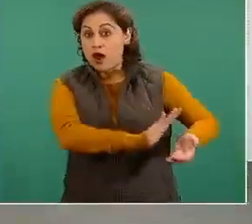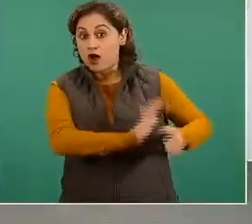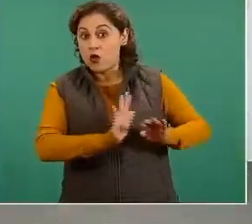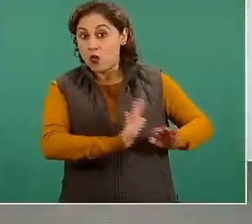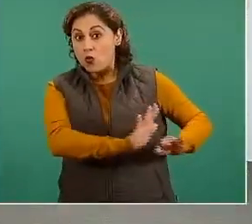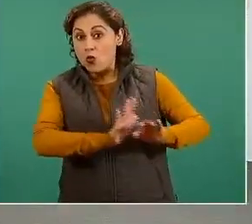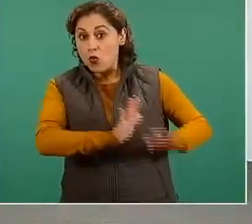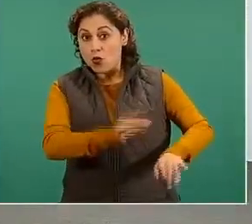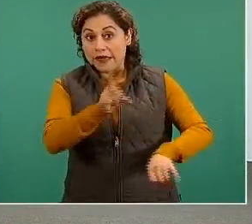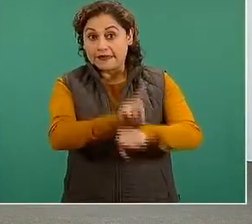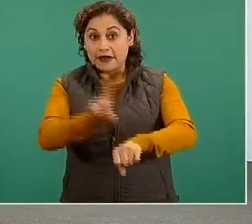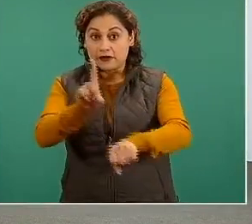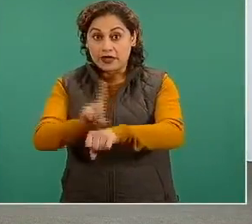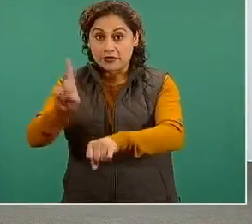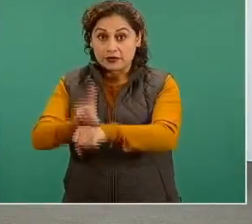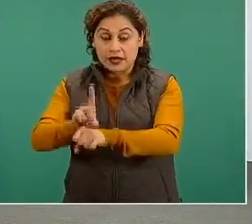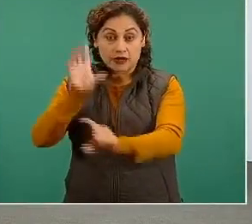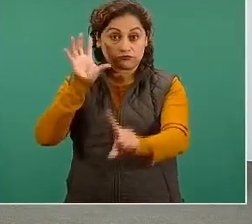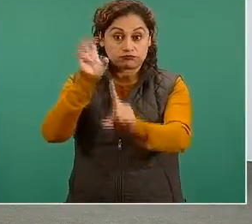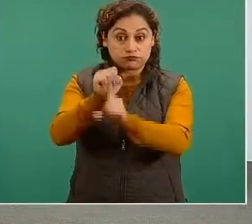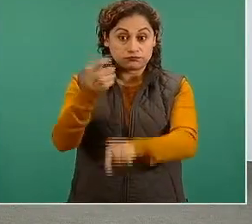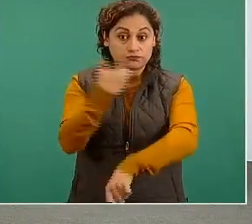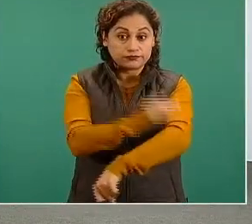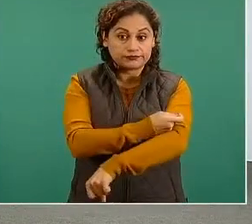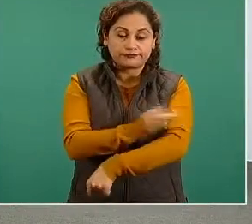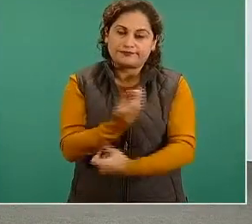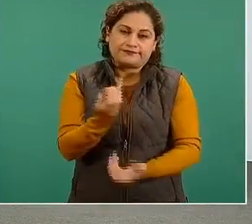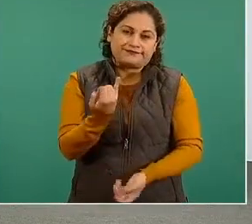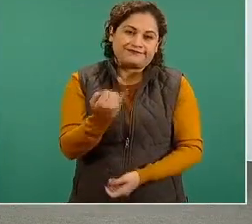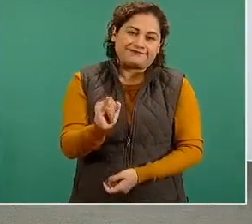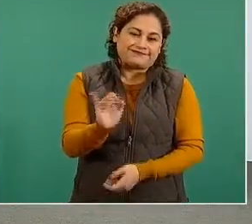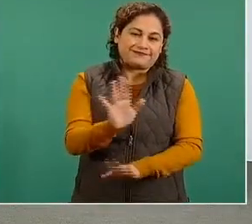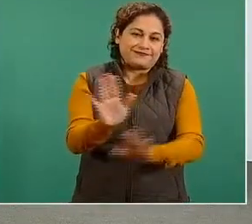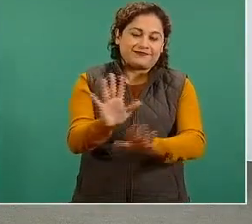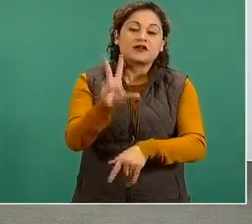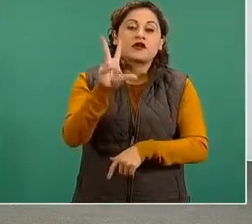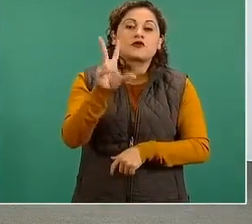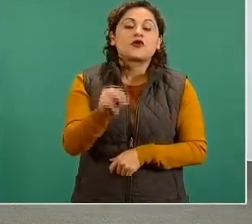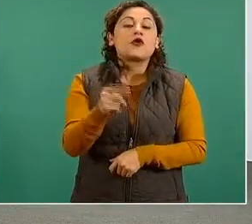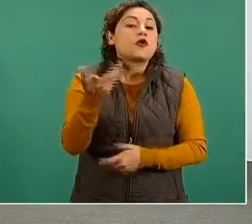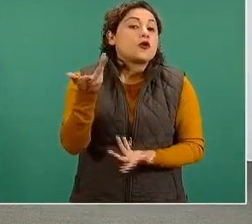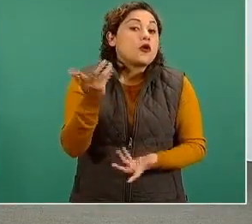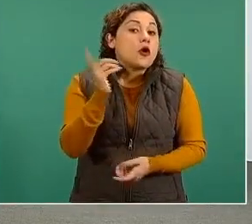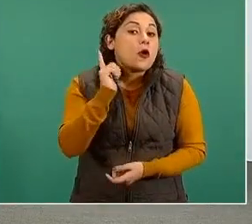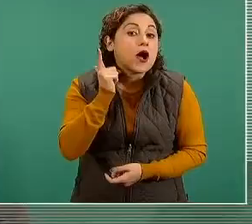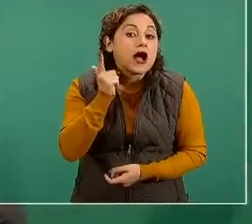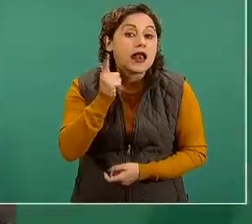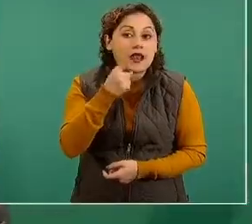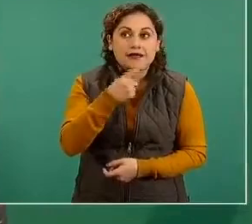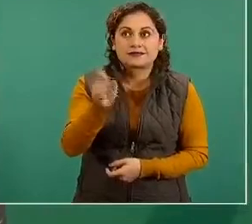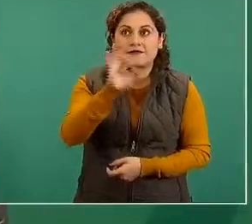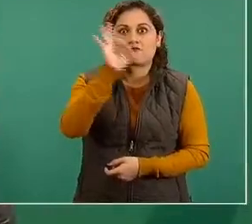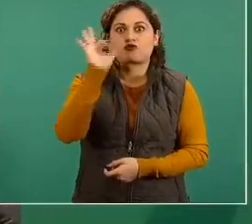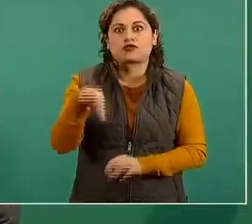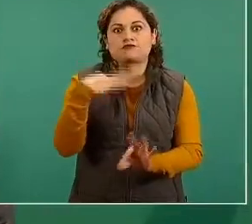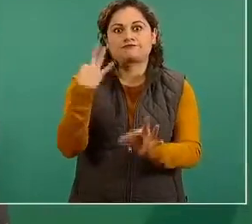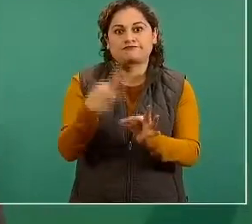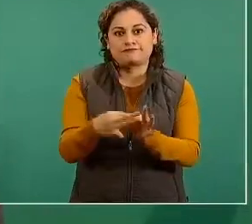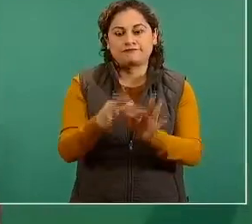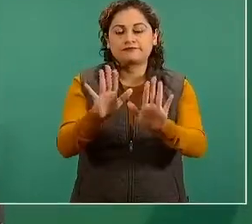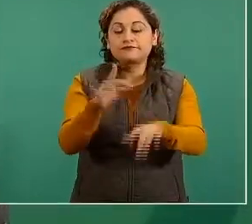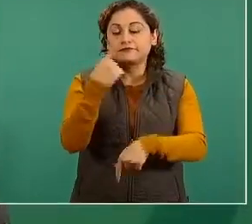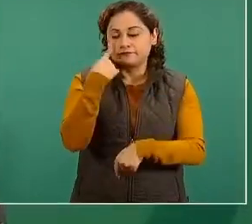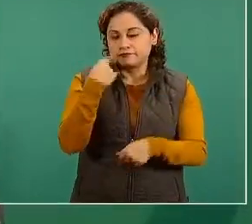que nosotros quisiéramos y esperamos es que esto ya se se tuviera al cien por ciento sin embargo hay una cuestión